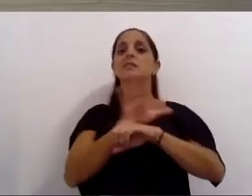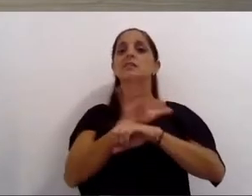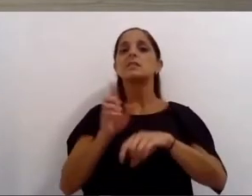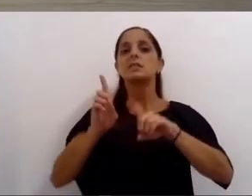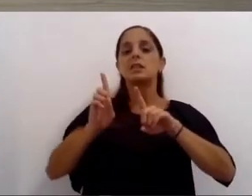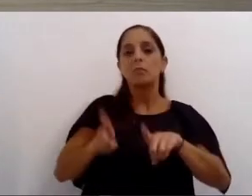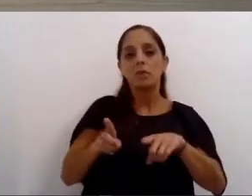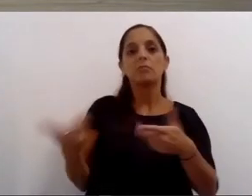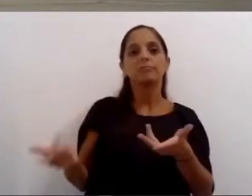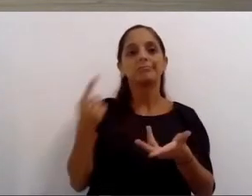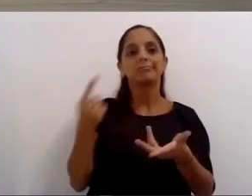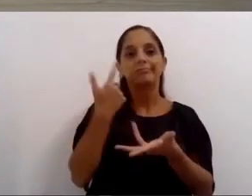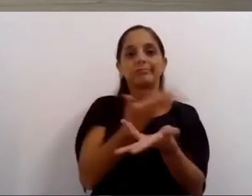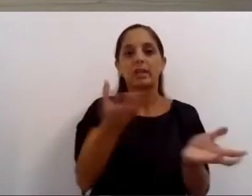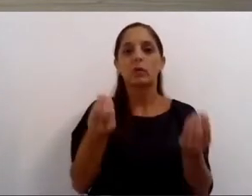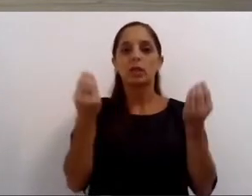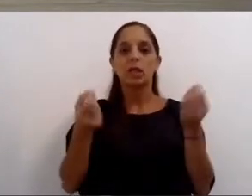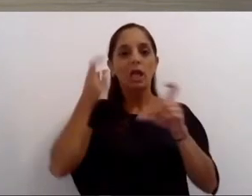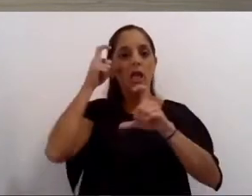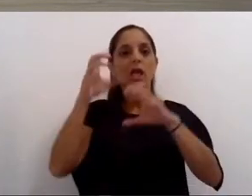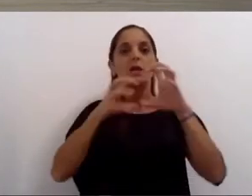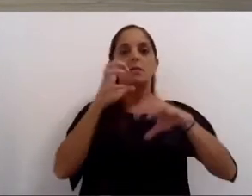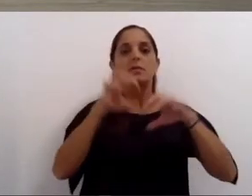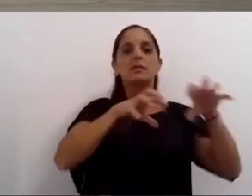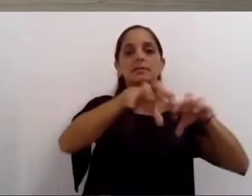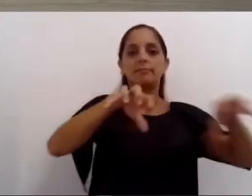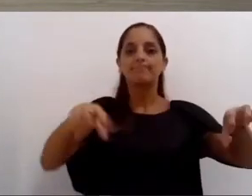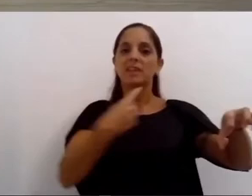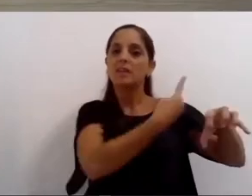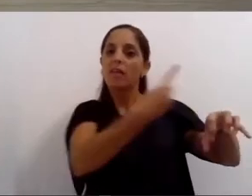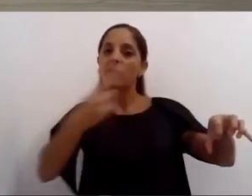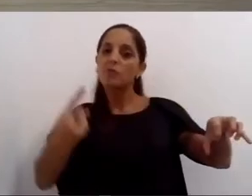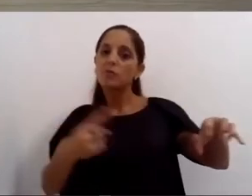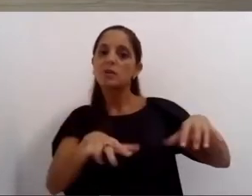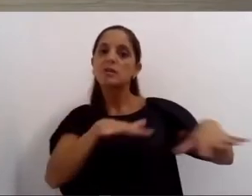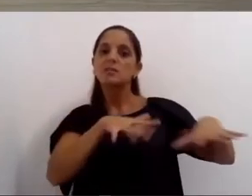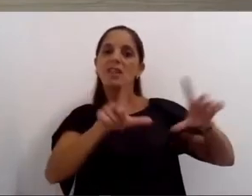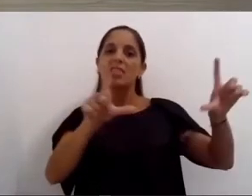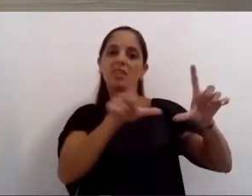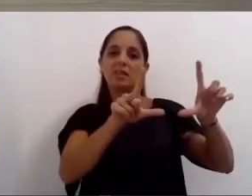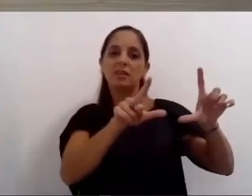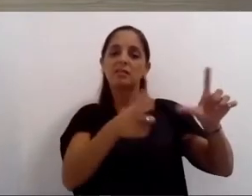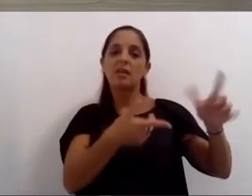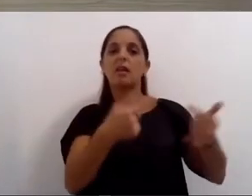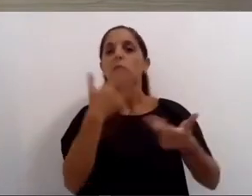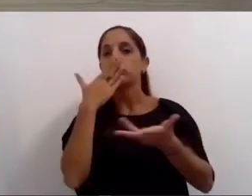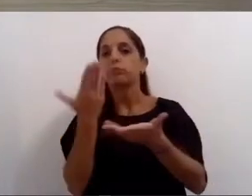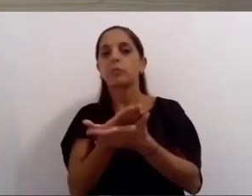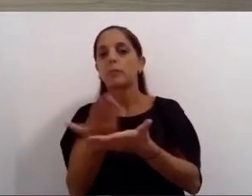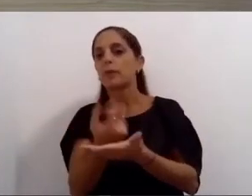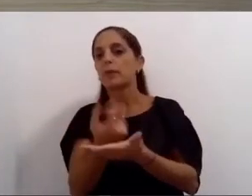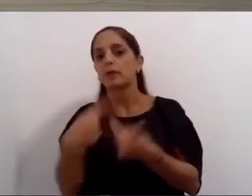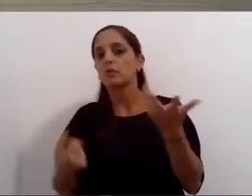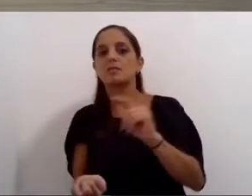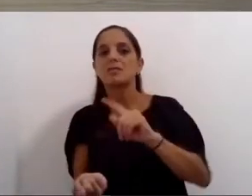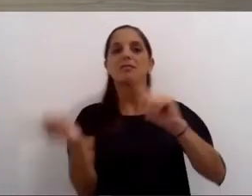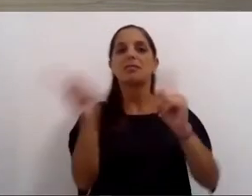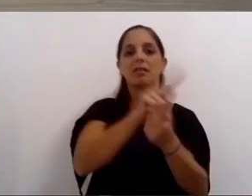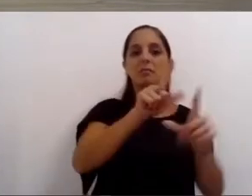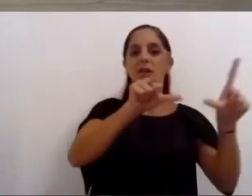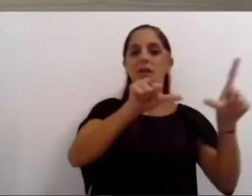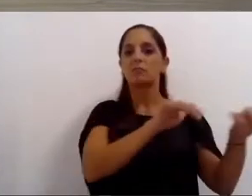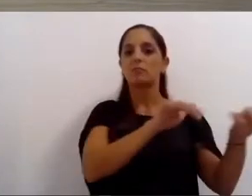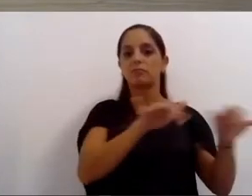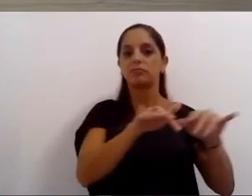digitalización de las empresas implementamos la ordenanza sancionada por ustedes para la transformación digital de pymes